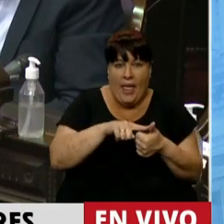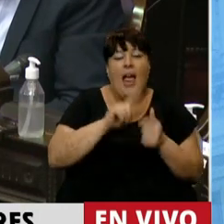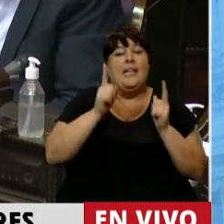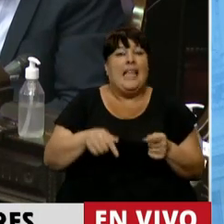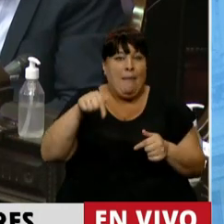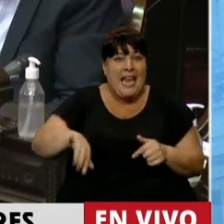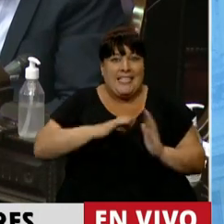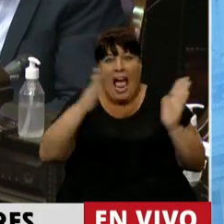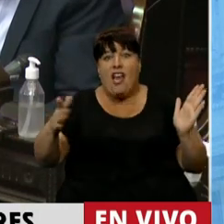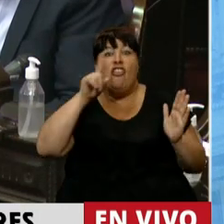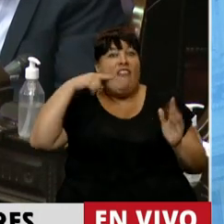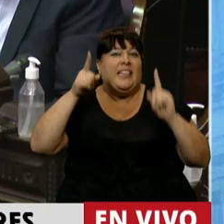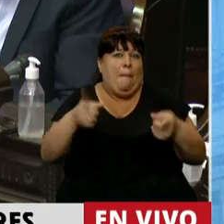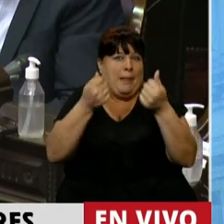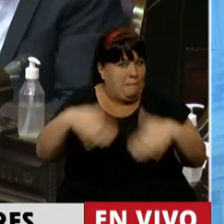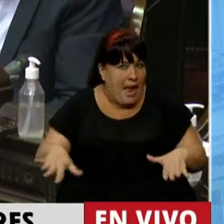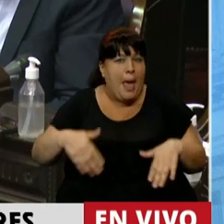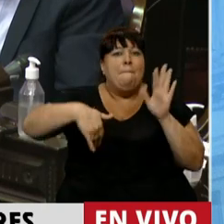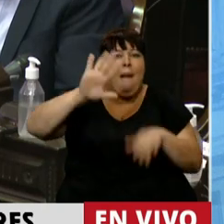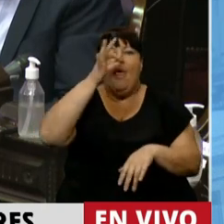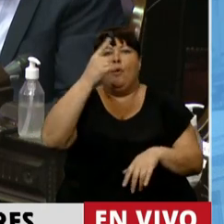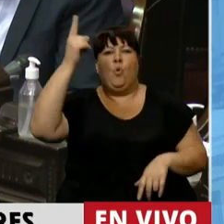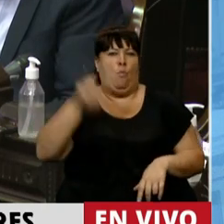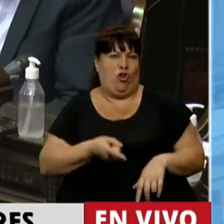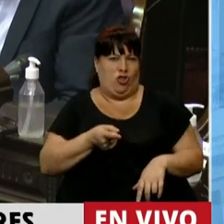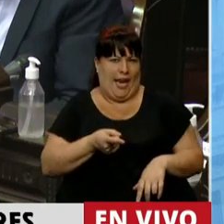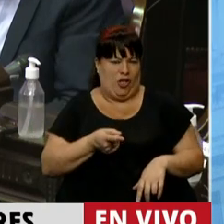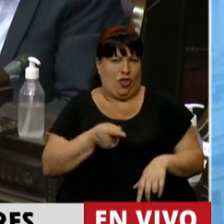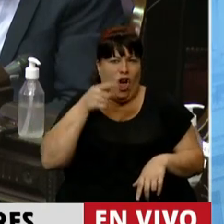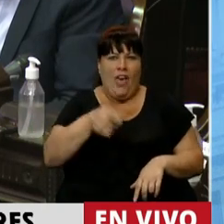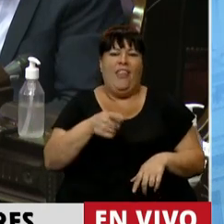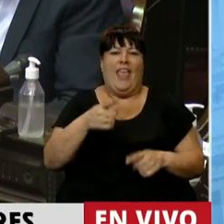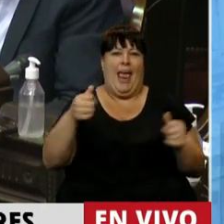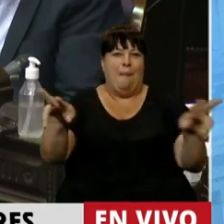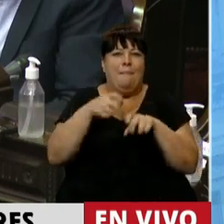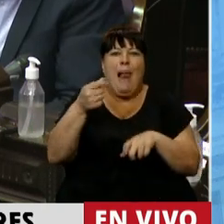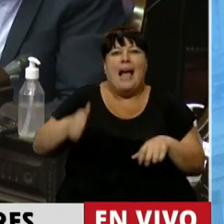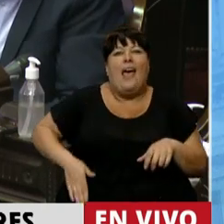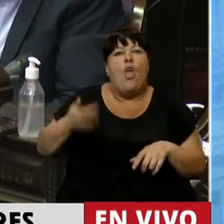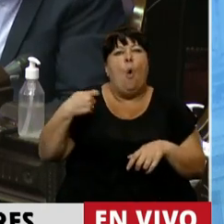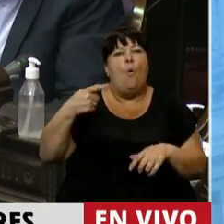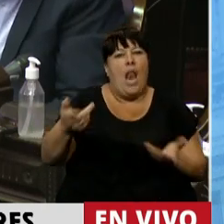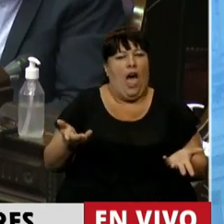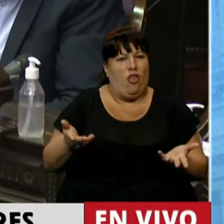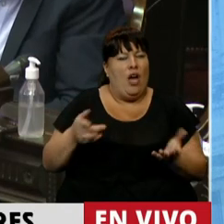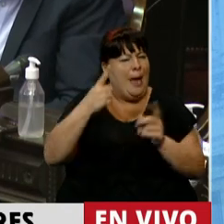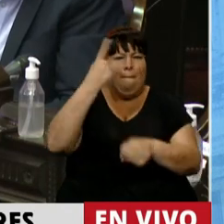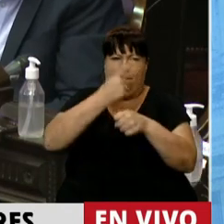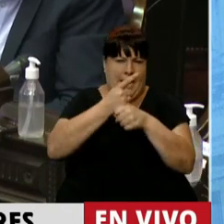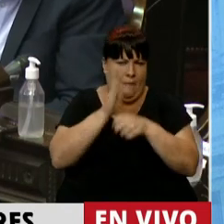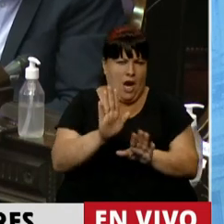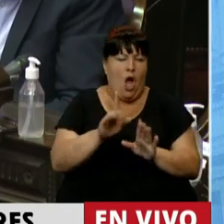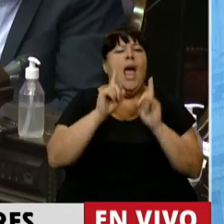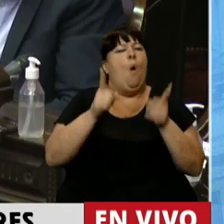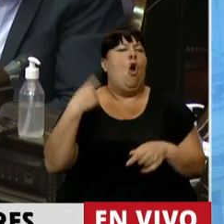y bajo este año del gobierno de Fernández, más del 21% del poder adquisitivo de jubiladas y jubilados, eso en primer lugar.